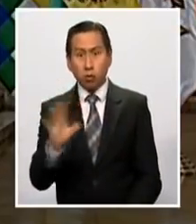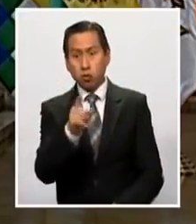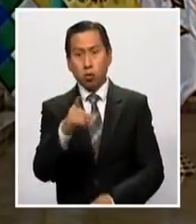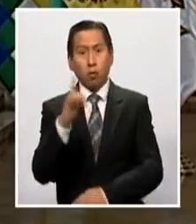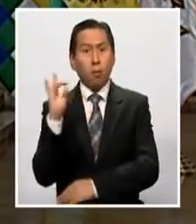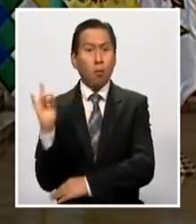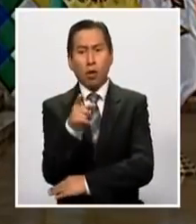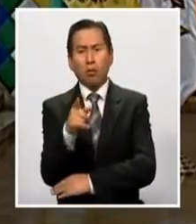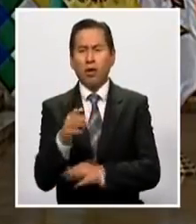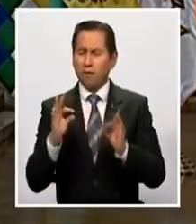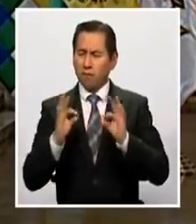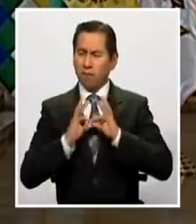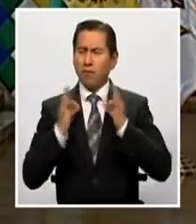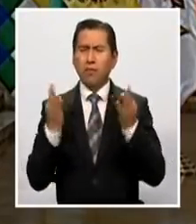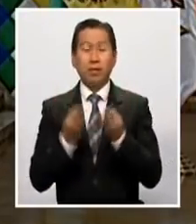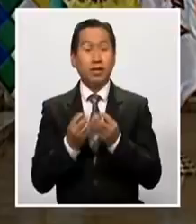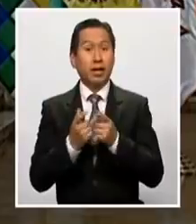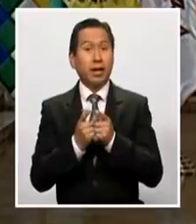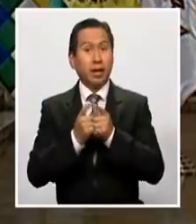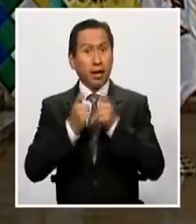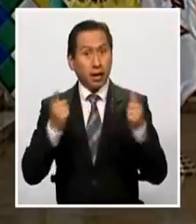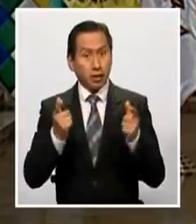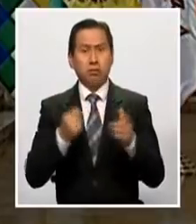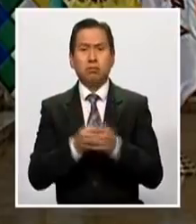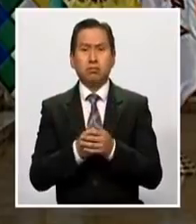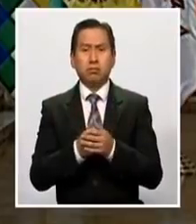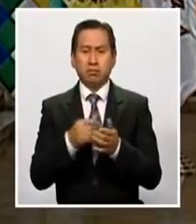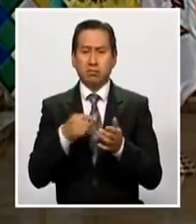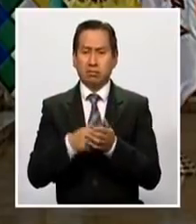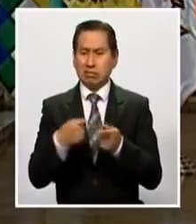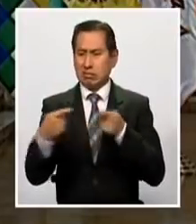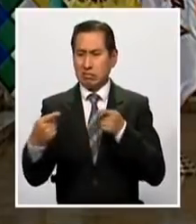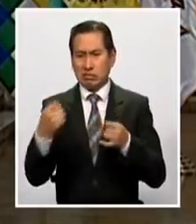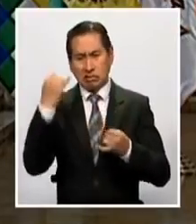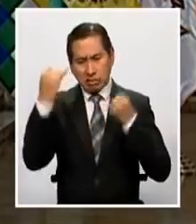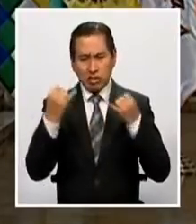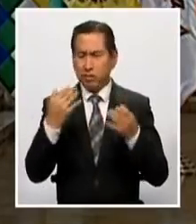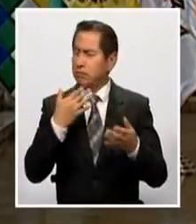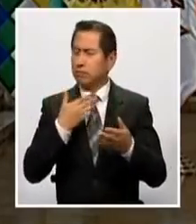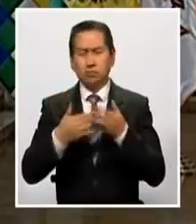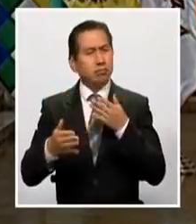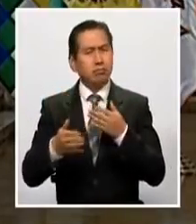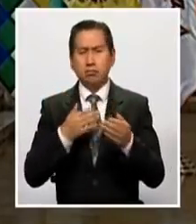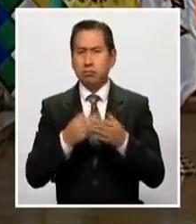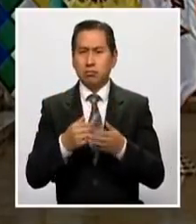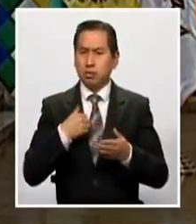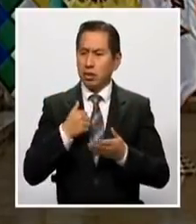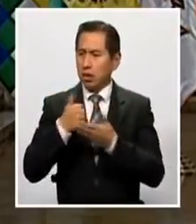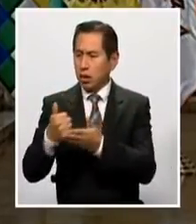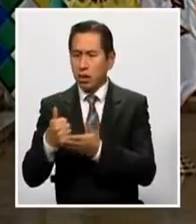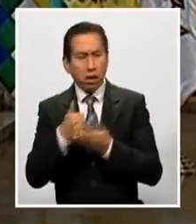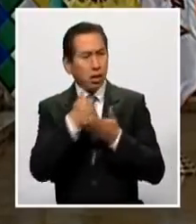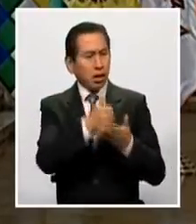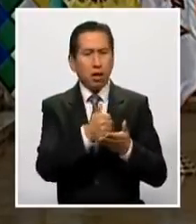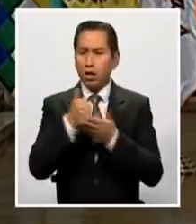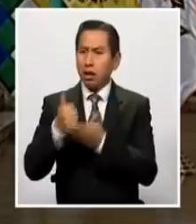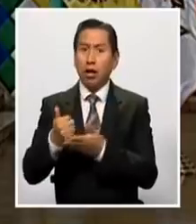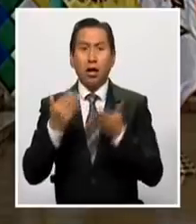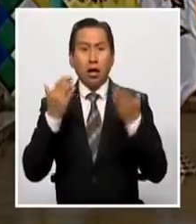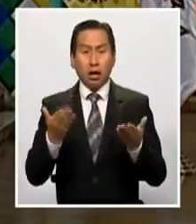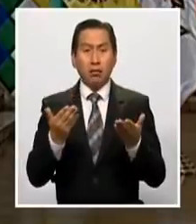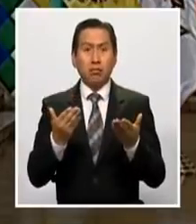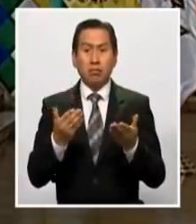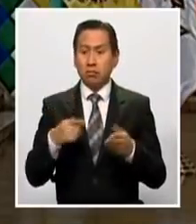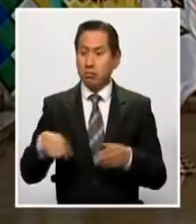una gran familia donde más allá de cualquier diferencia, los unos ayudan a los otros y donde